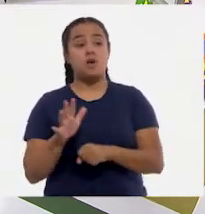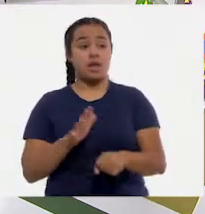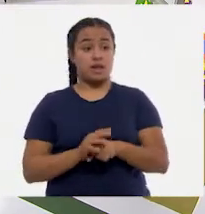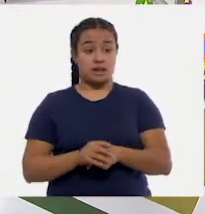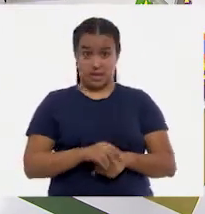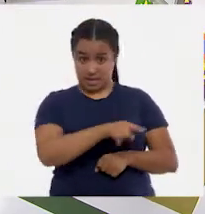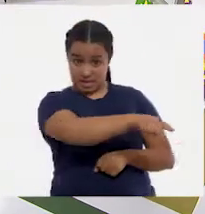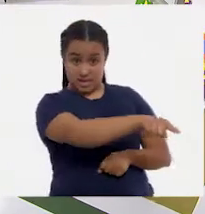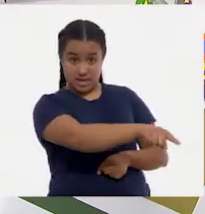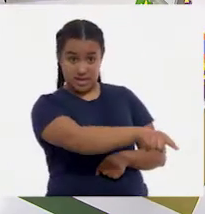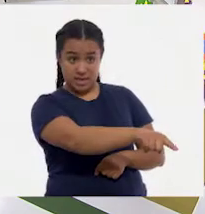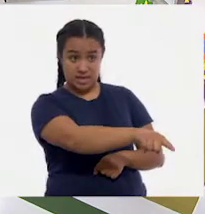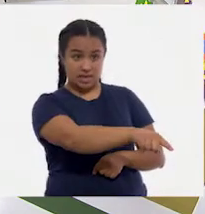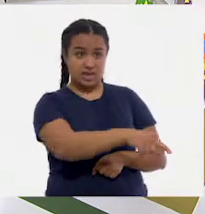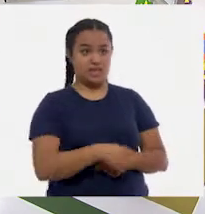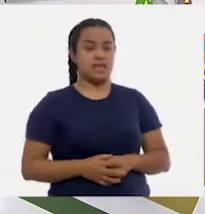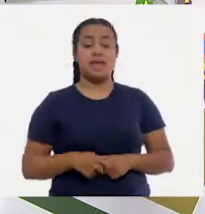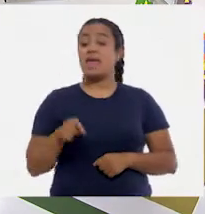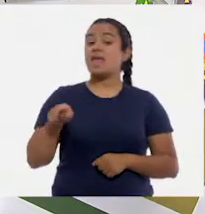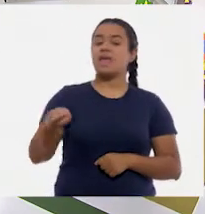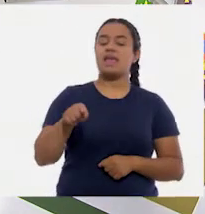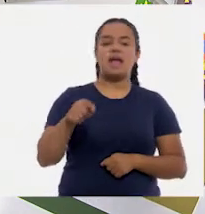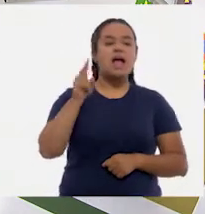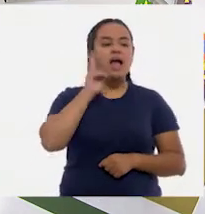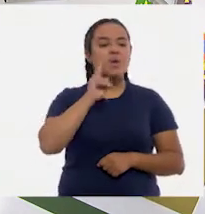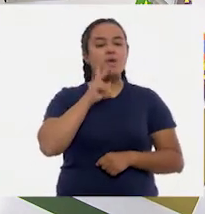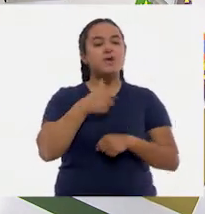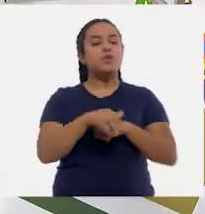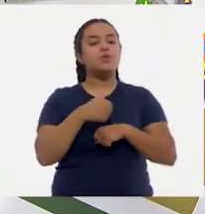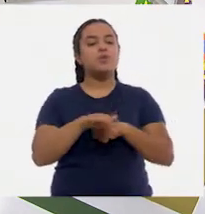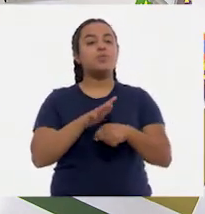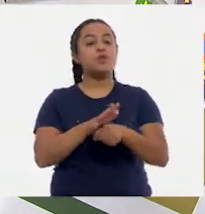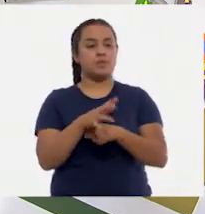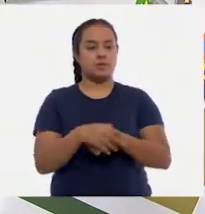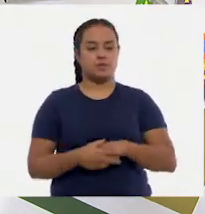¿Ese de allá? El de allá, el de allá. ¿Este? Vamos a ver qué número es. A ver.